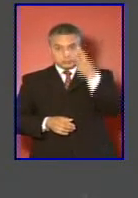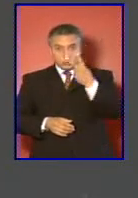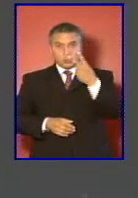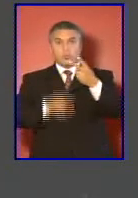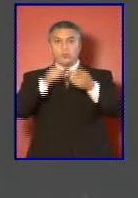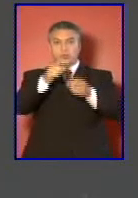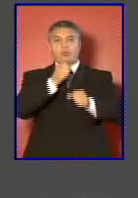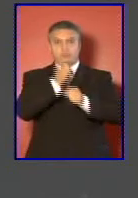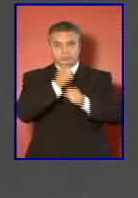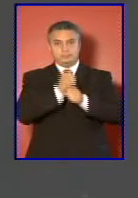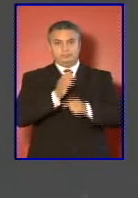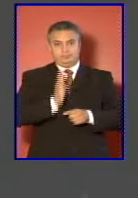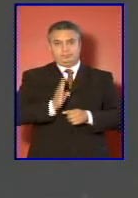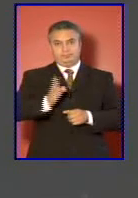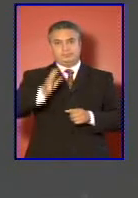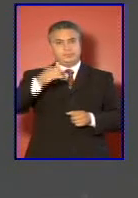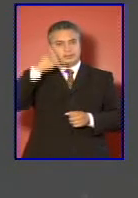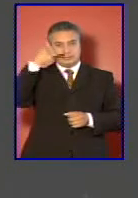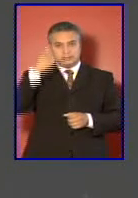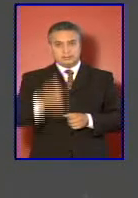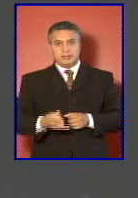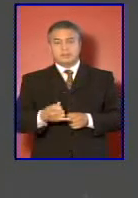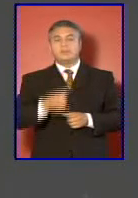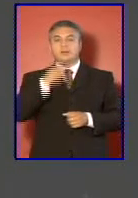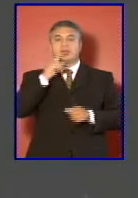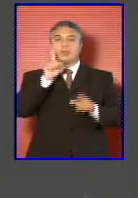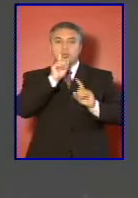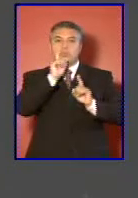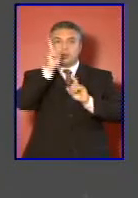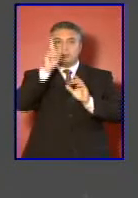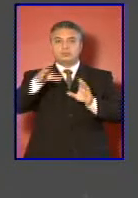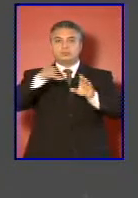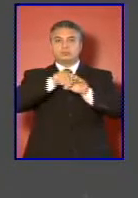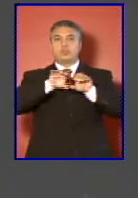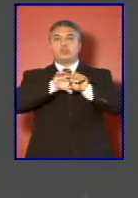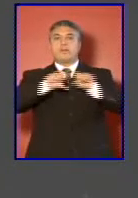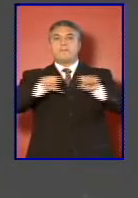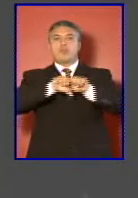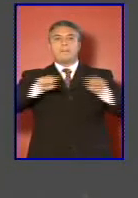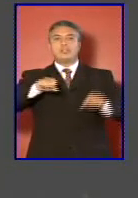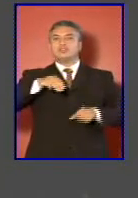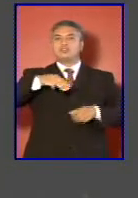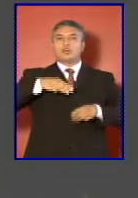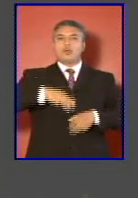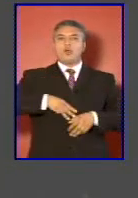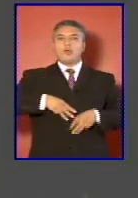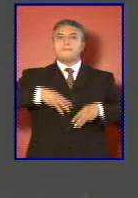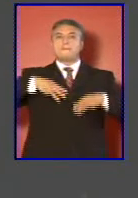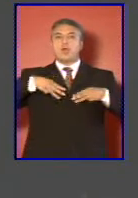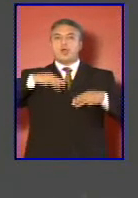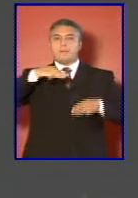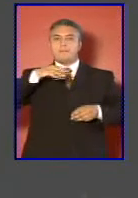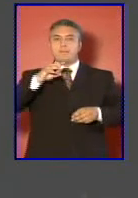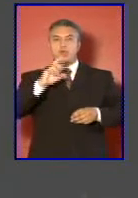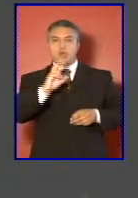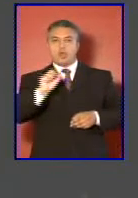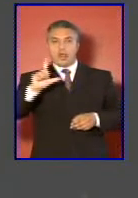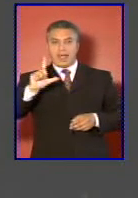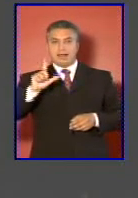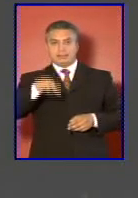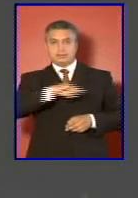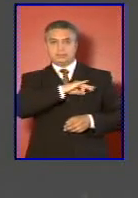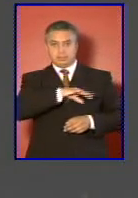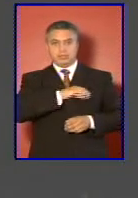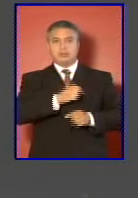permanente que constituye un compromiso moral de los chilenos es trabajar por la paz del